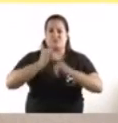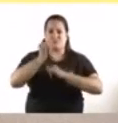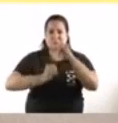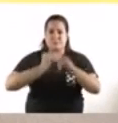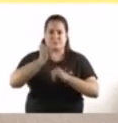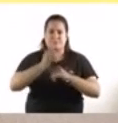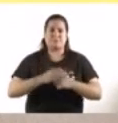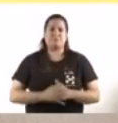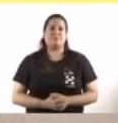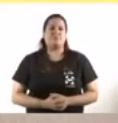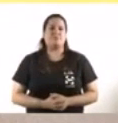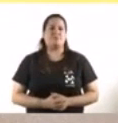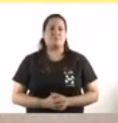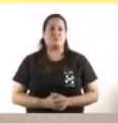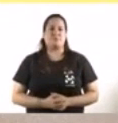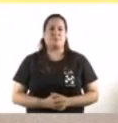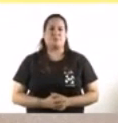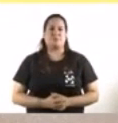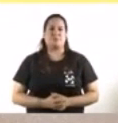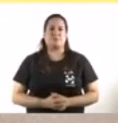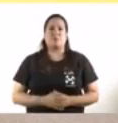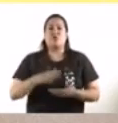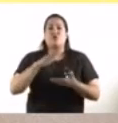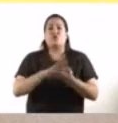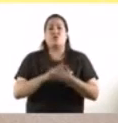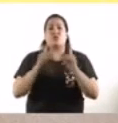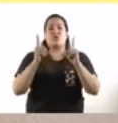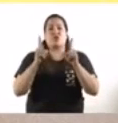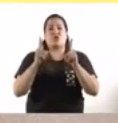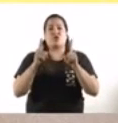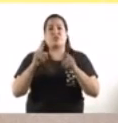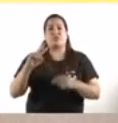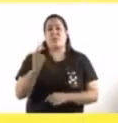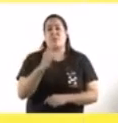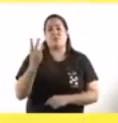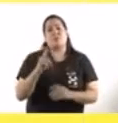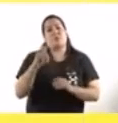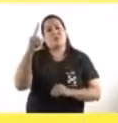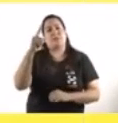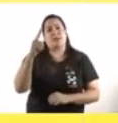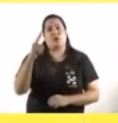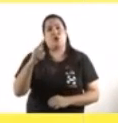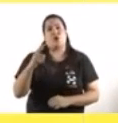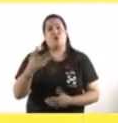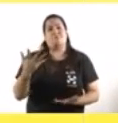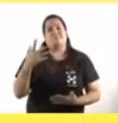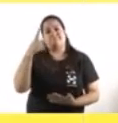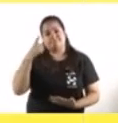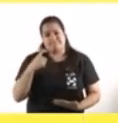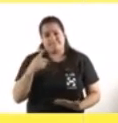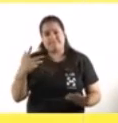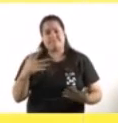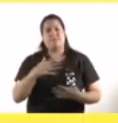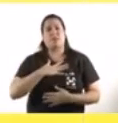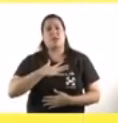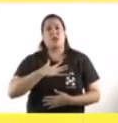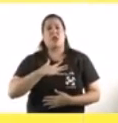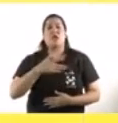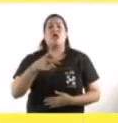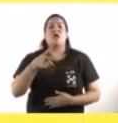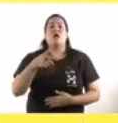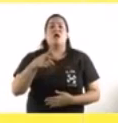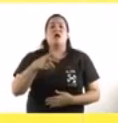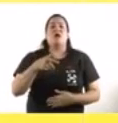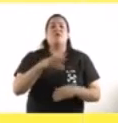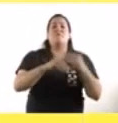sobre el docente fallecido en primer lugar nuestras condolencias a la familia a los amigos a toda la